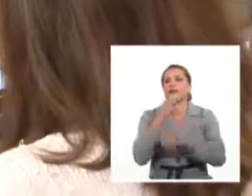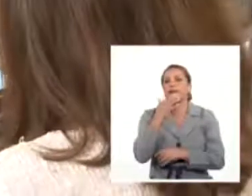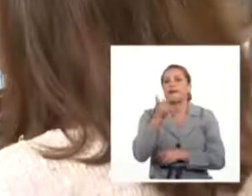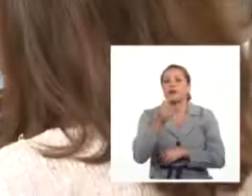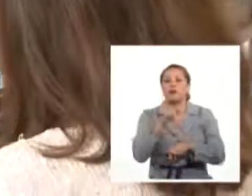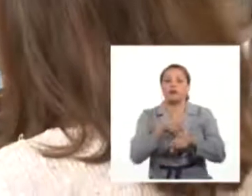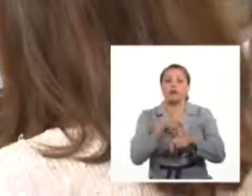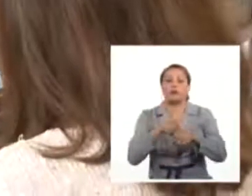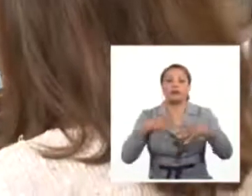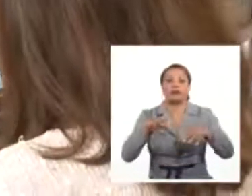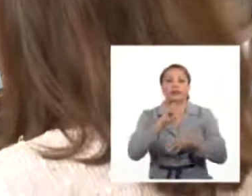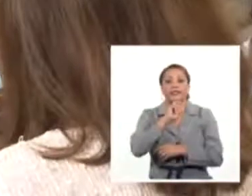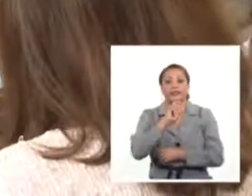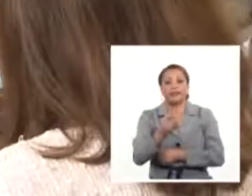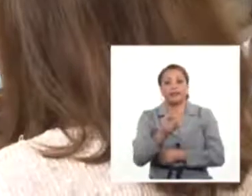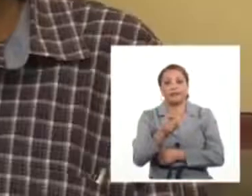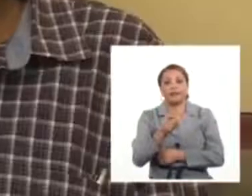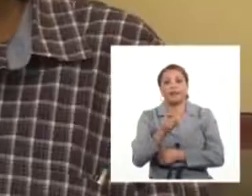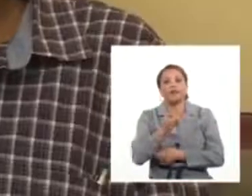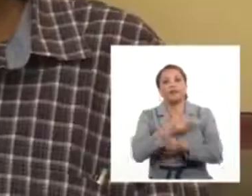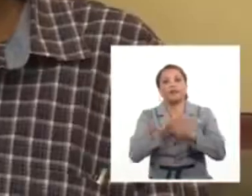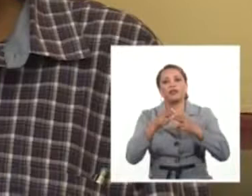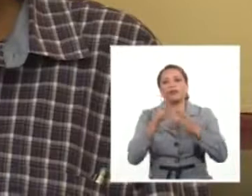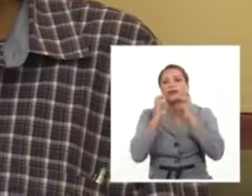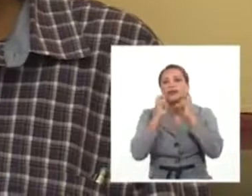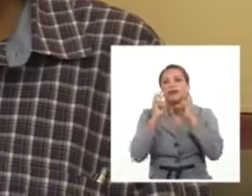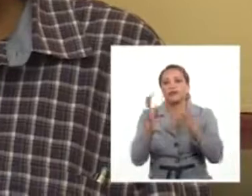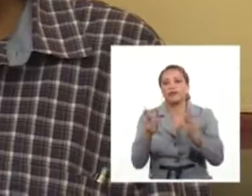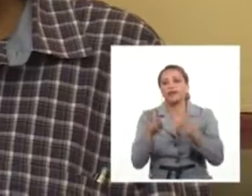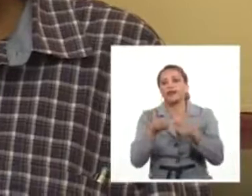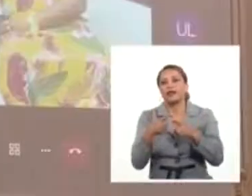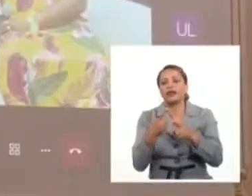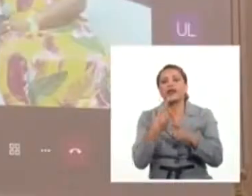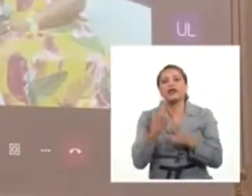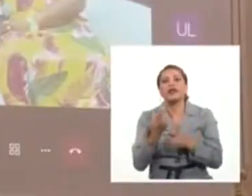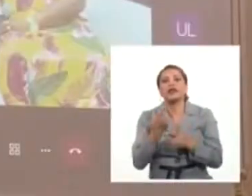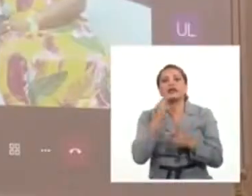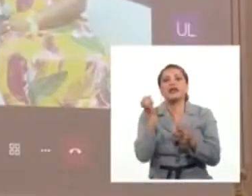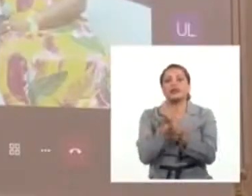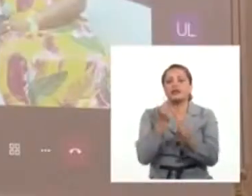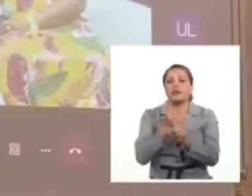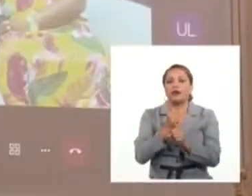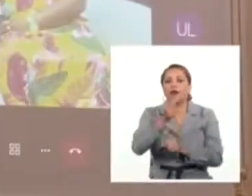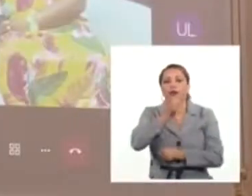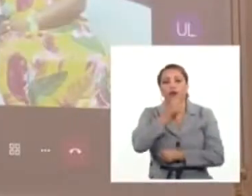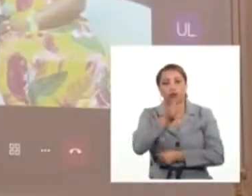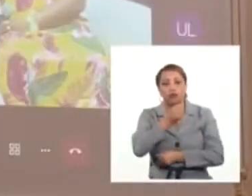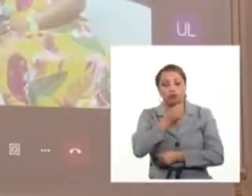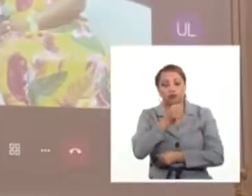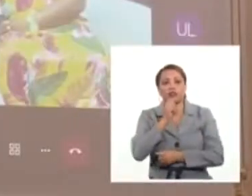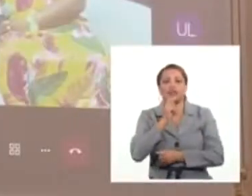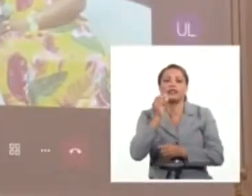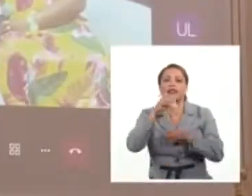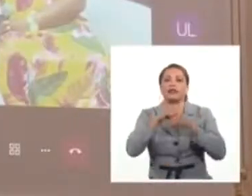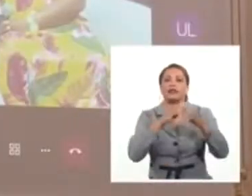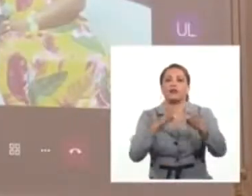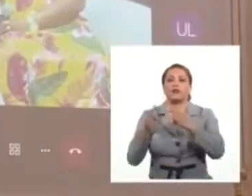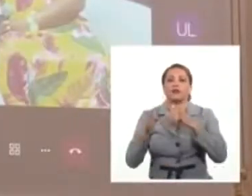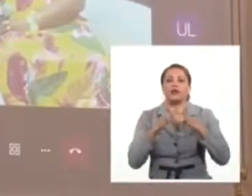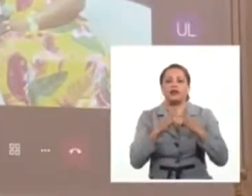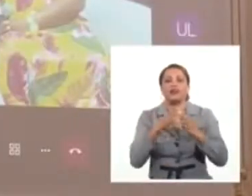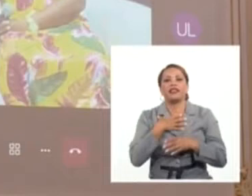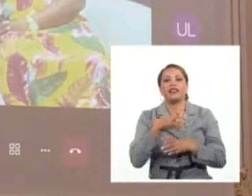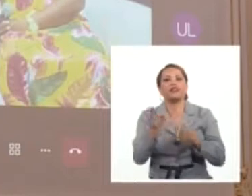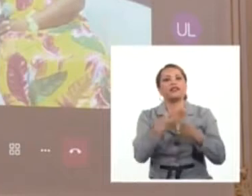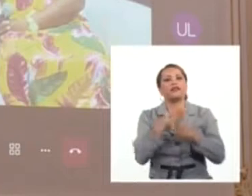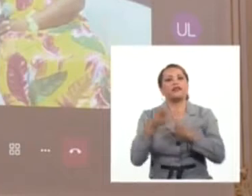tiempos de crisis, ponderar historias de vida, apostar por el trabajo de los corresponsales locales y comunitarios, tener manuales